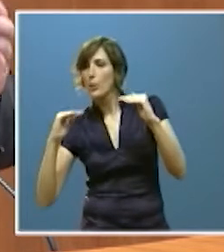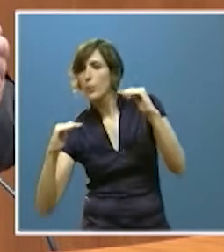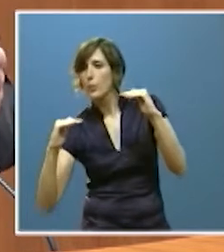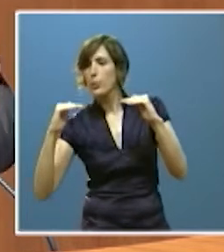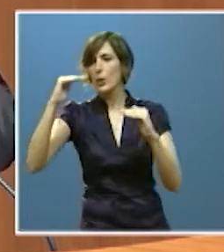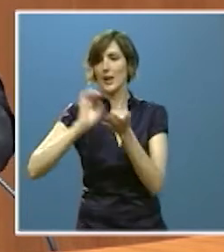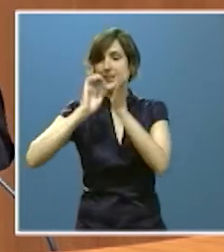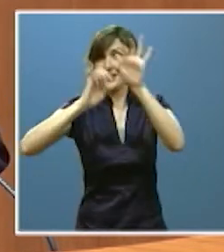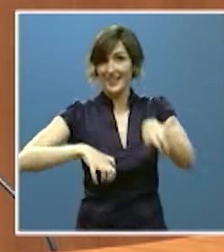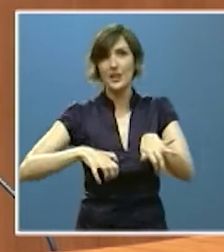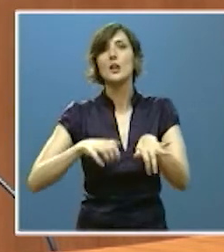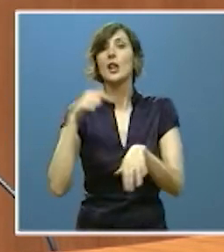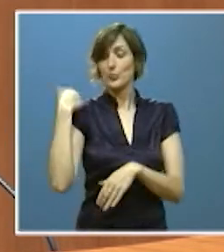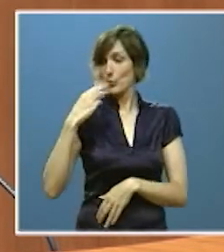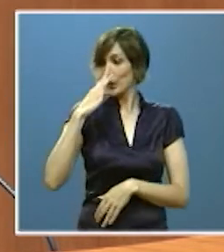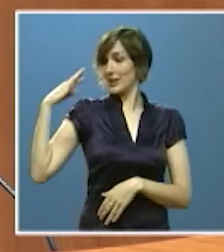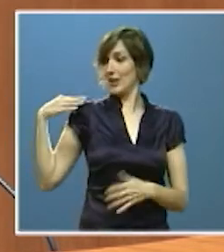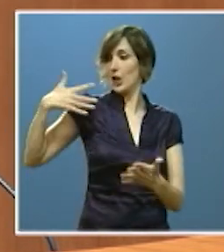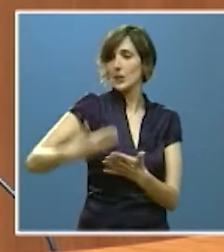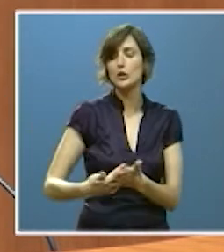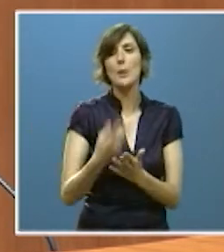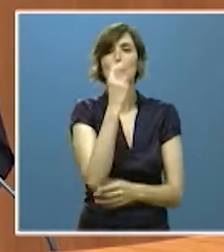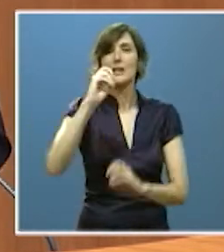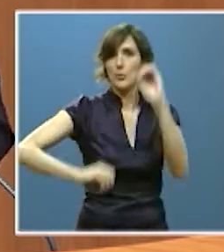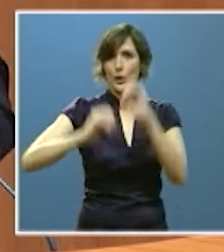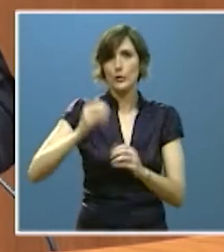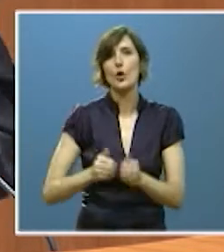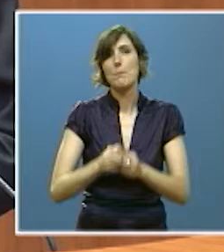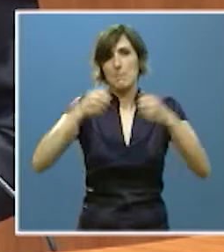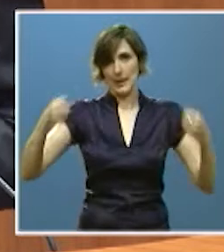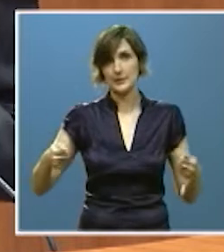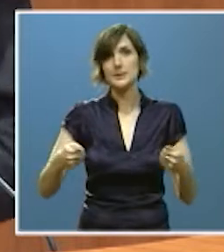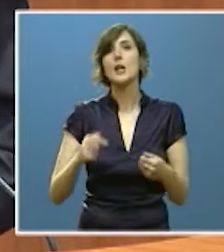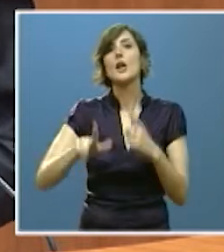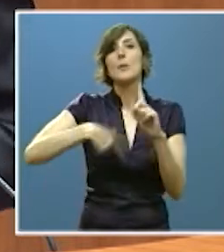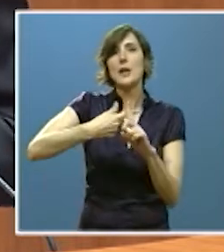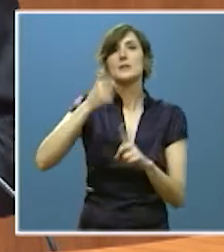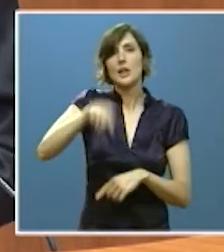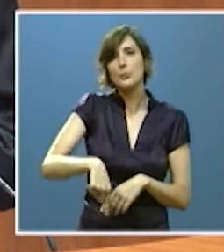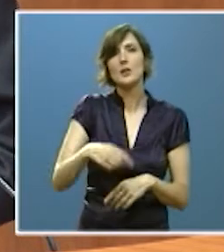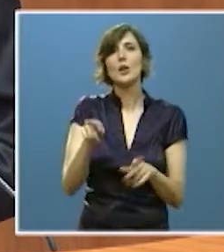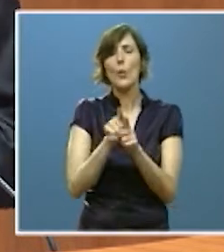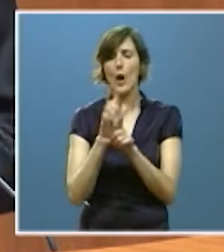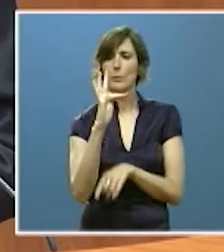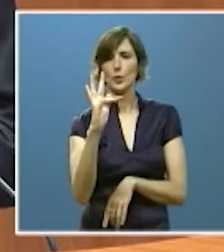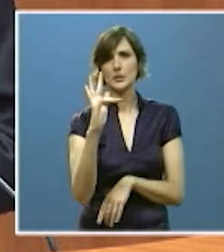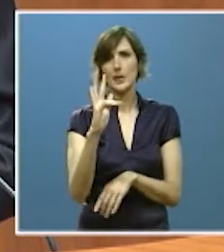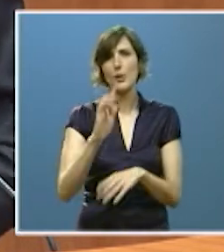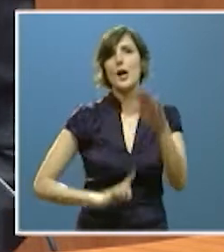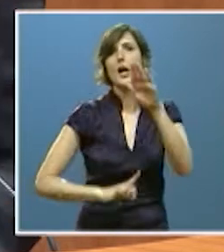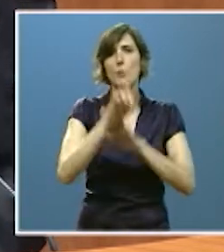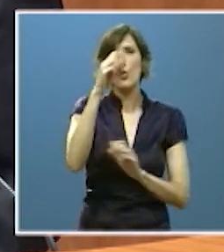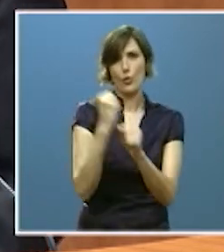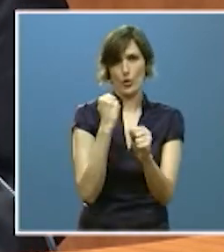en esos tres años ha crecido más de un 20% y se ha producido, sobre todo, una muy positiva evolución del